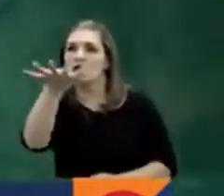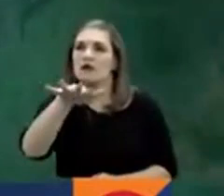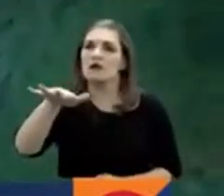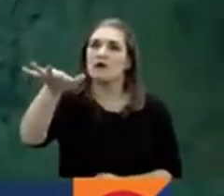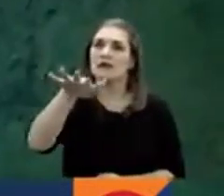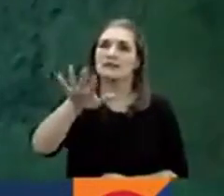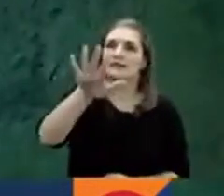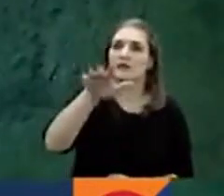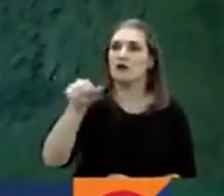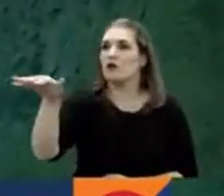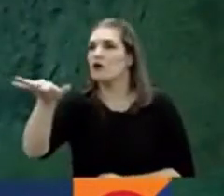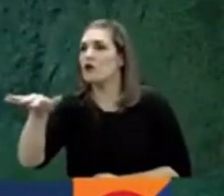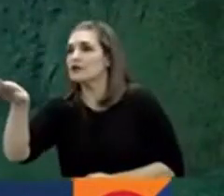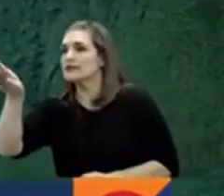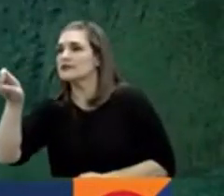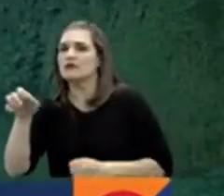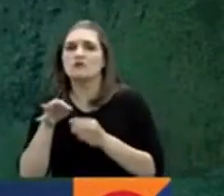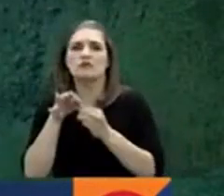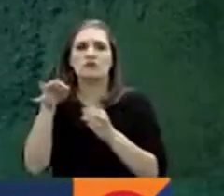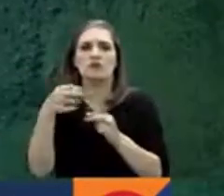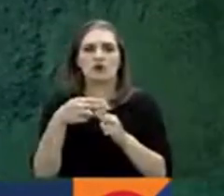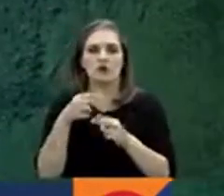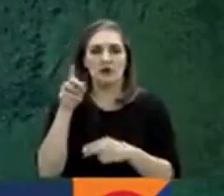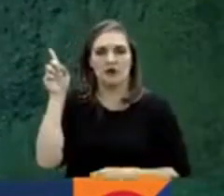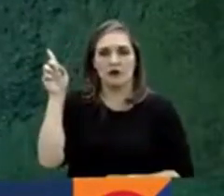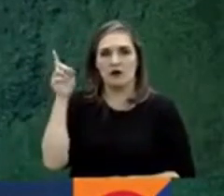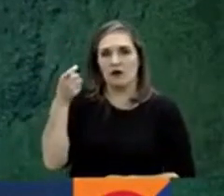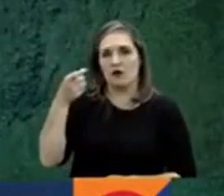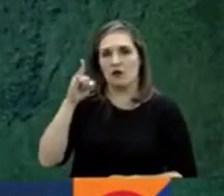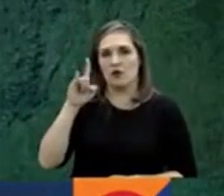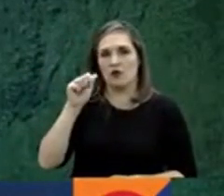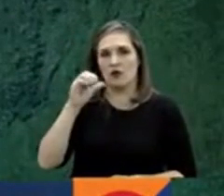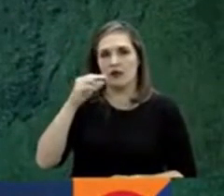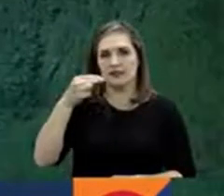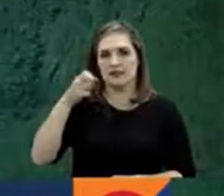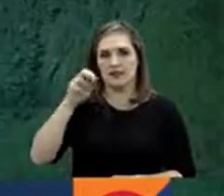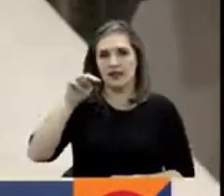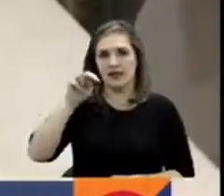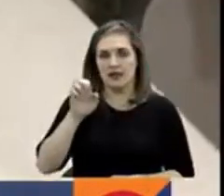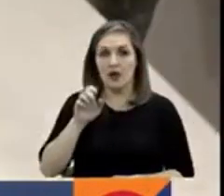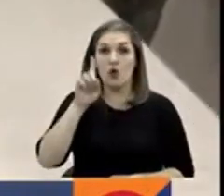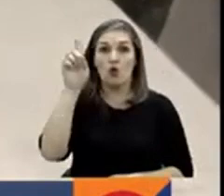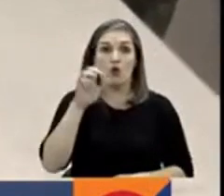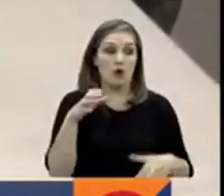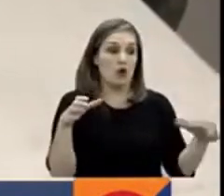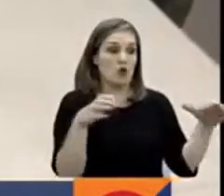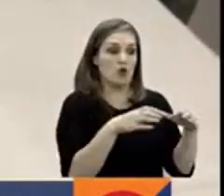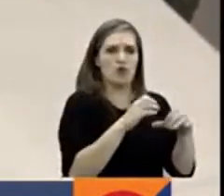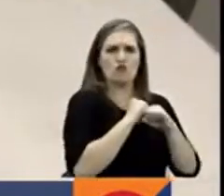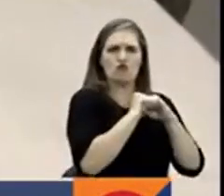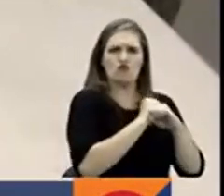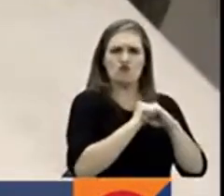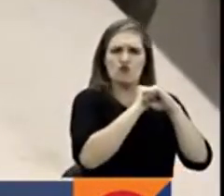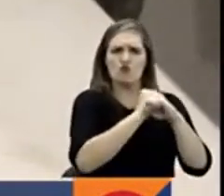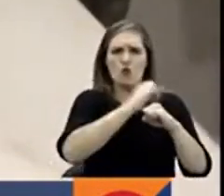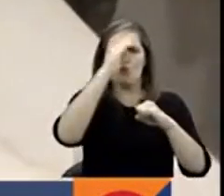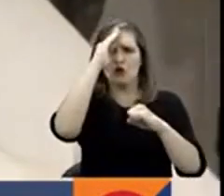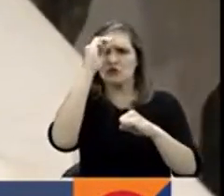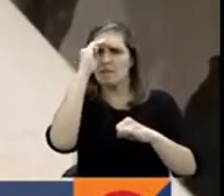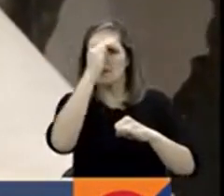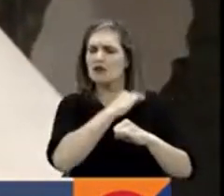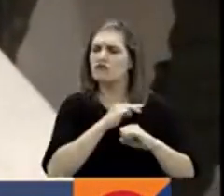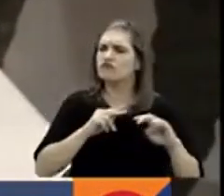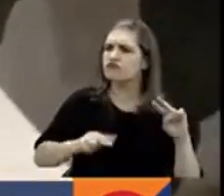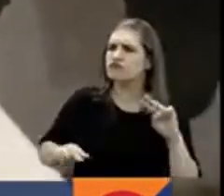municipio de Huachené luego de que en medio de labores de control realizadas por el Escuadrón Móvil de Carabineros y el Ejército Nacional, un hombre fuera